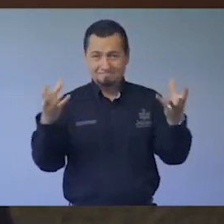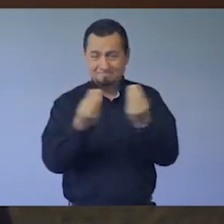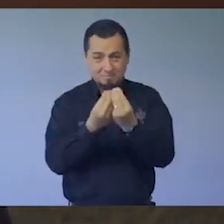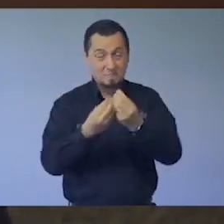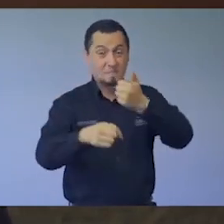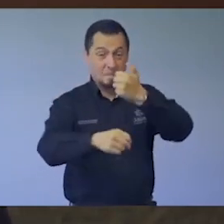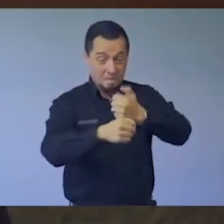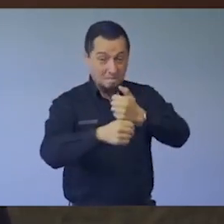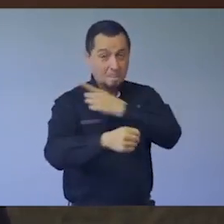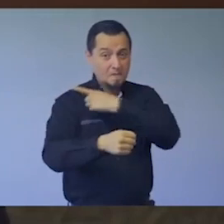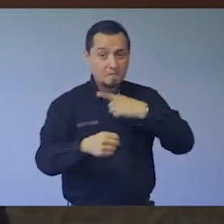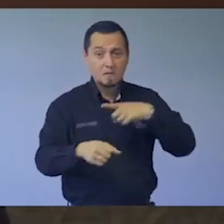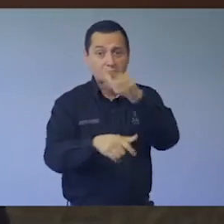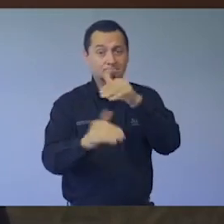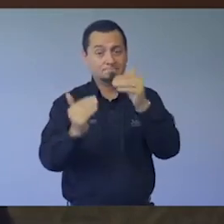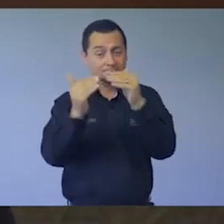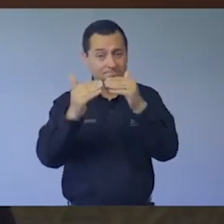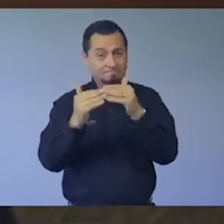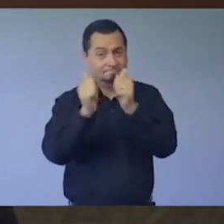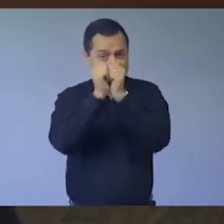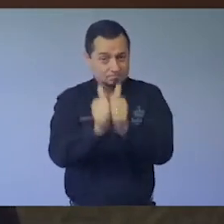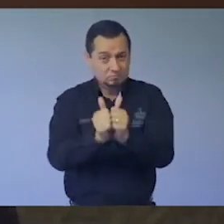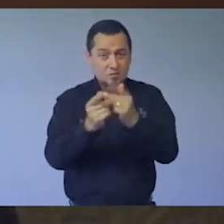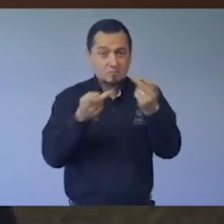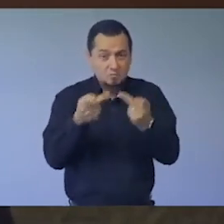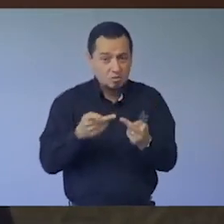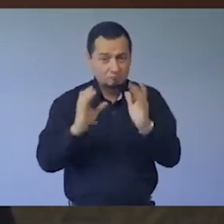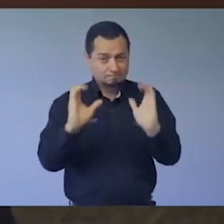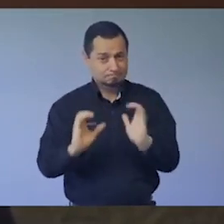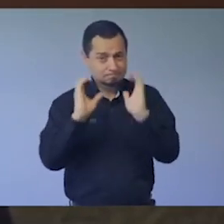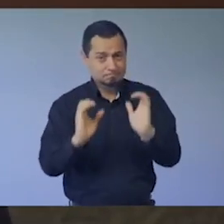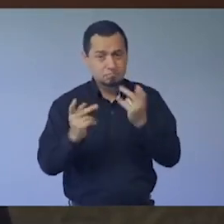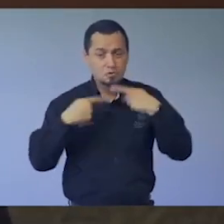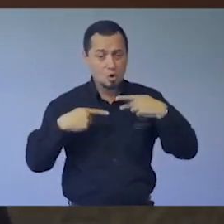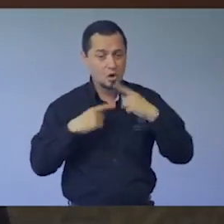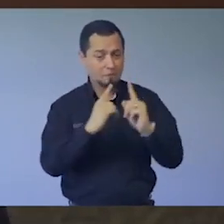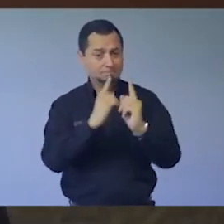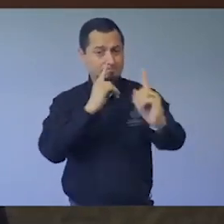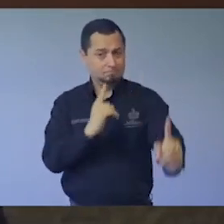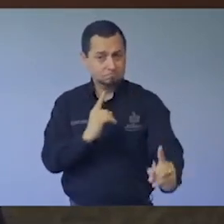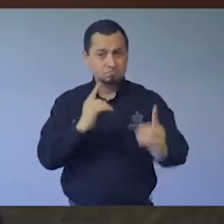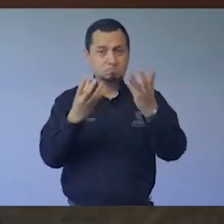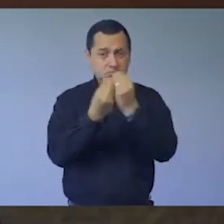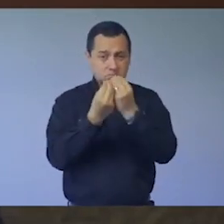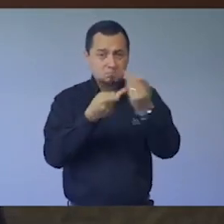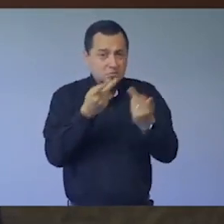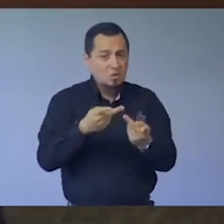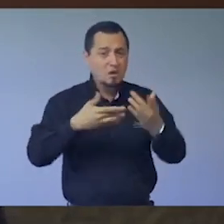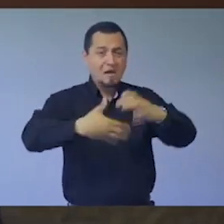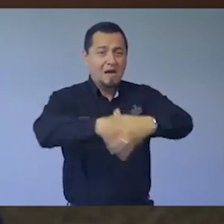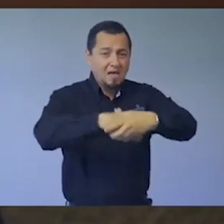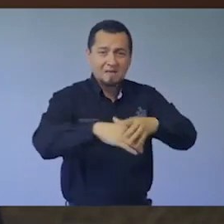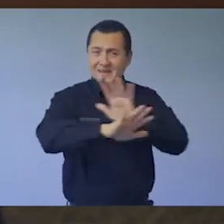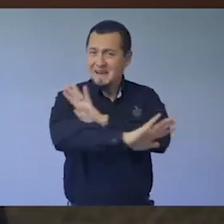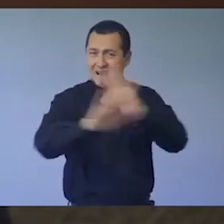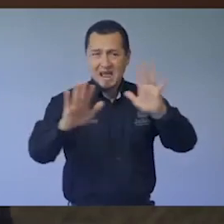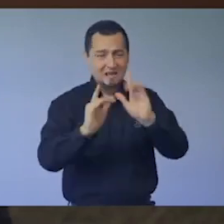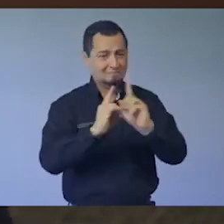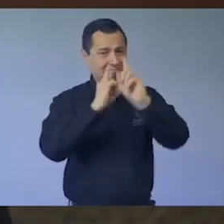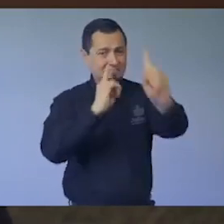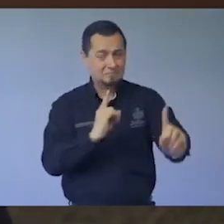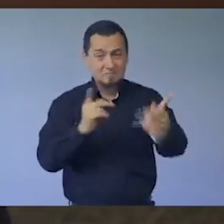Sexto, deberán guardarse en todo momento las medidas de salubridad y de sana distancia que todos conocemos. Son exactamente